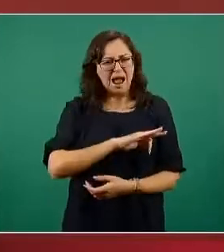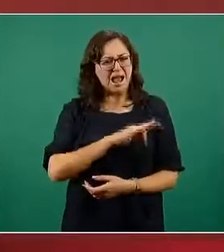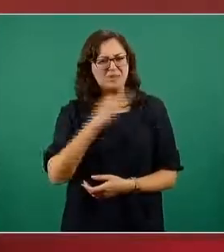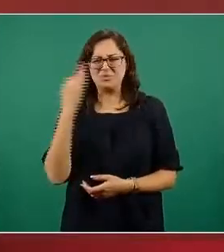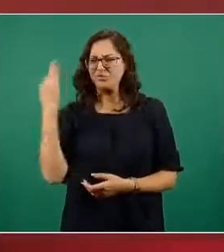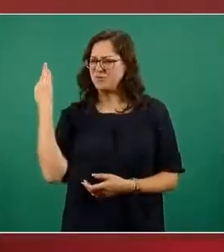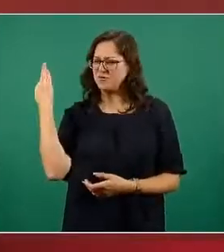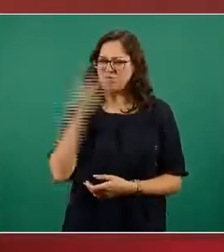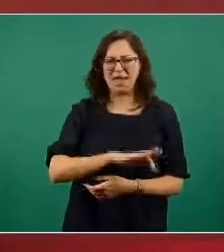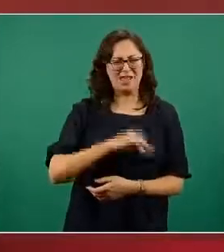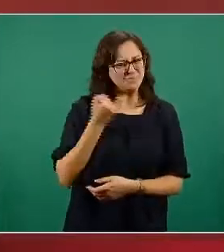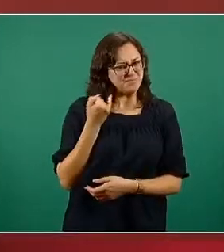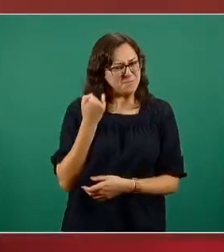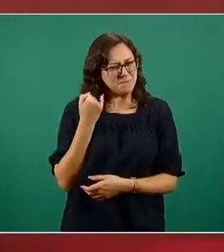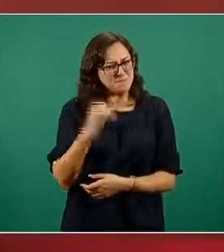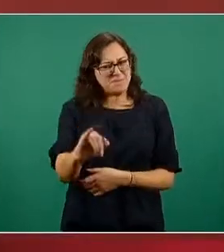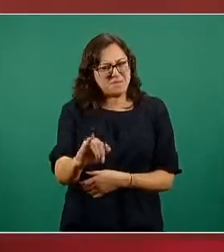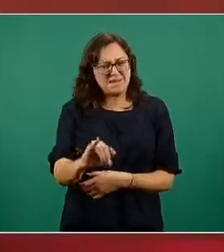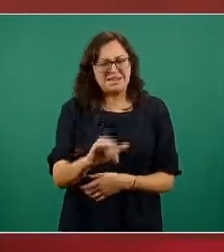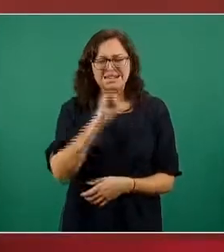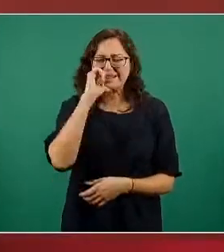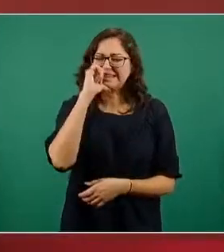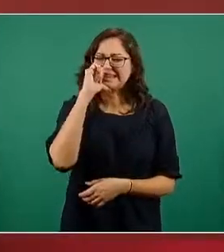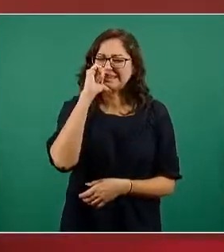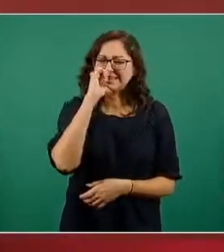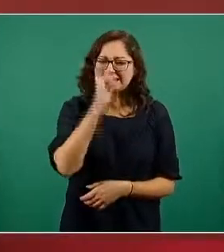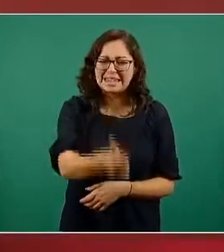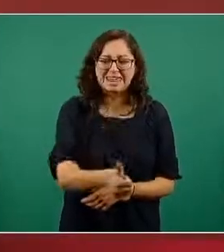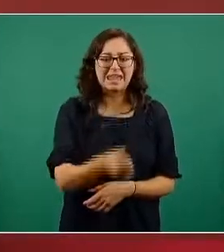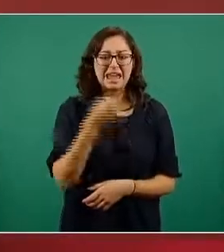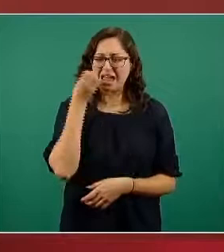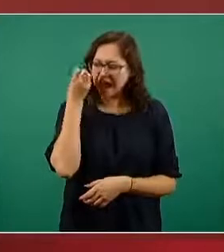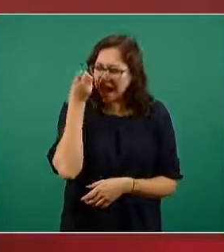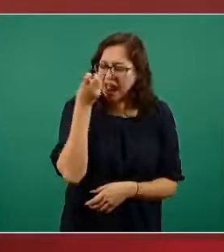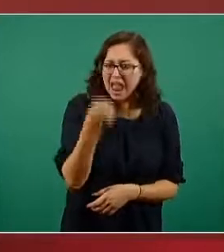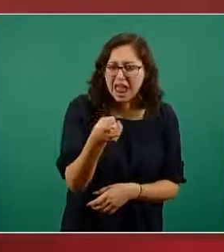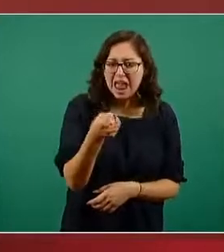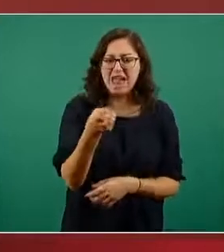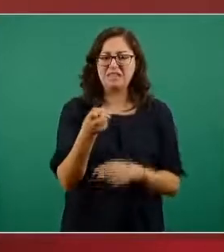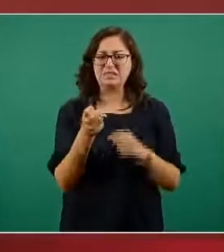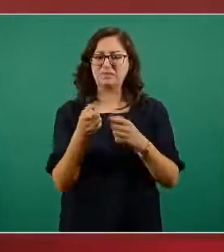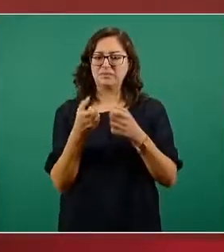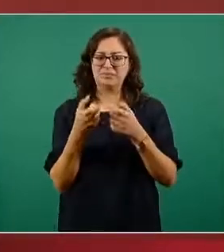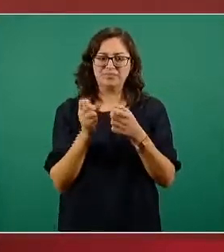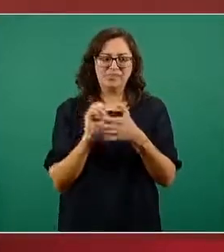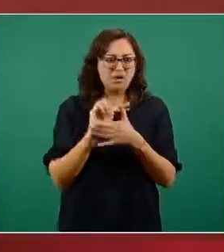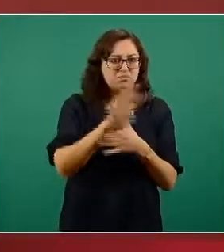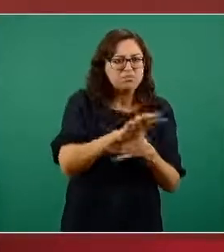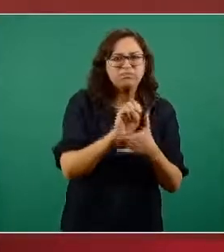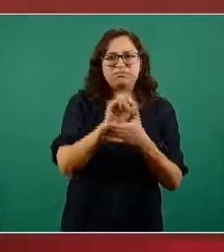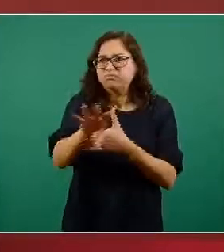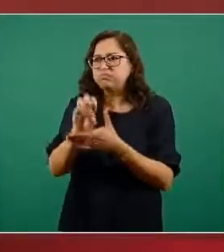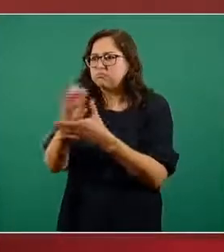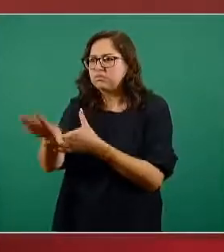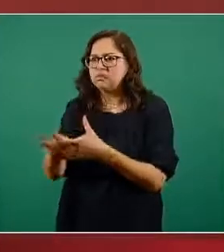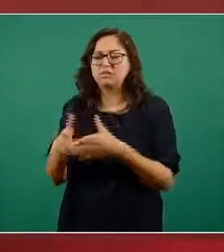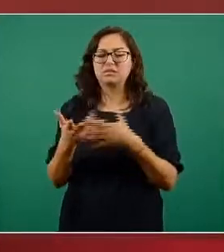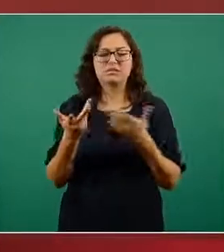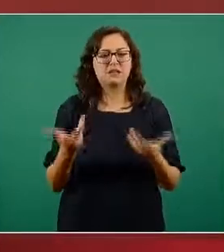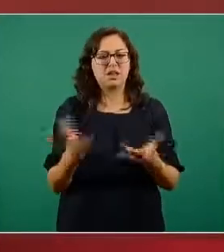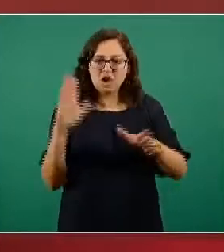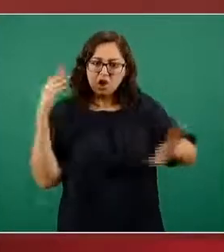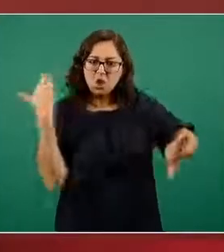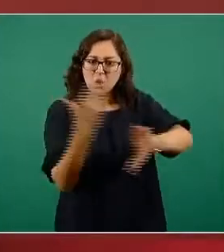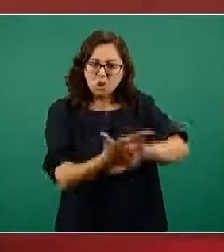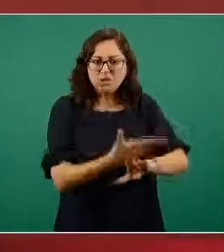completamente absurdo y es claramente un mensaje que busca dañar no solamente la imagen del